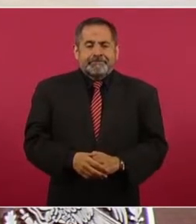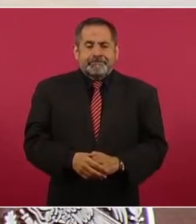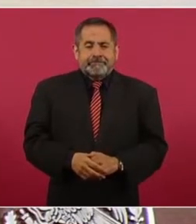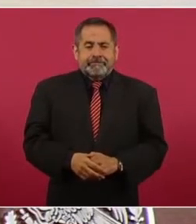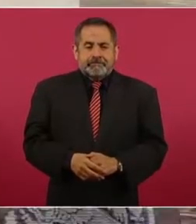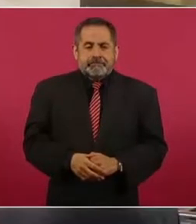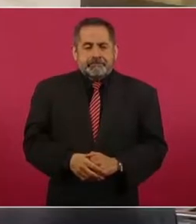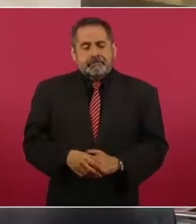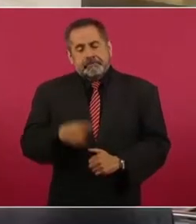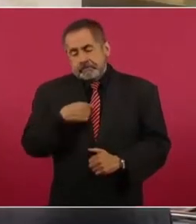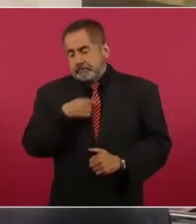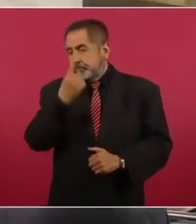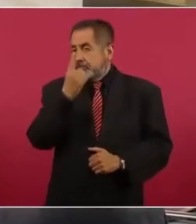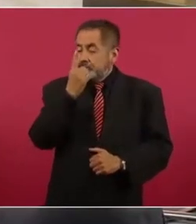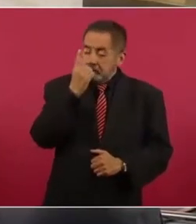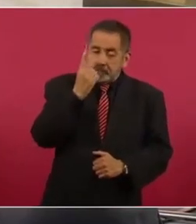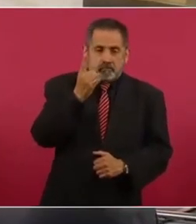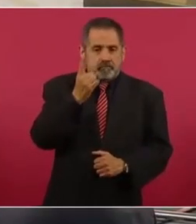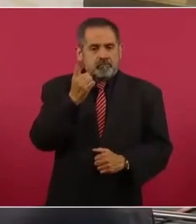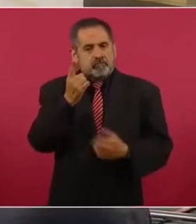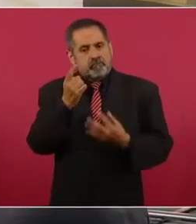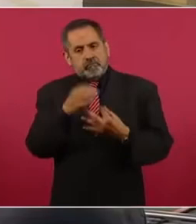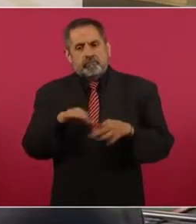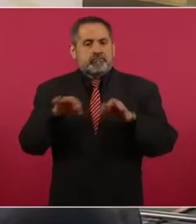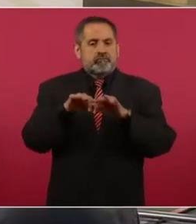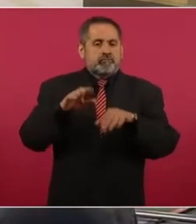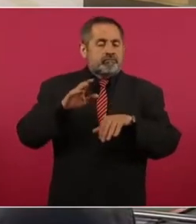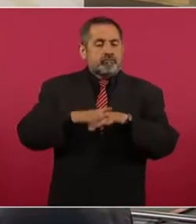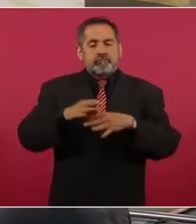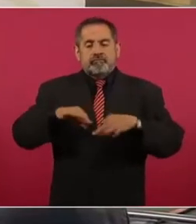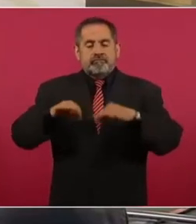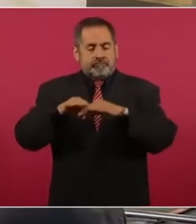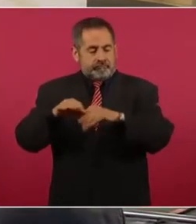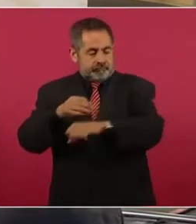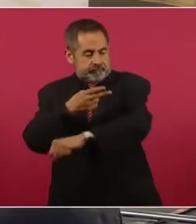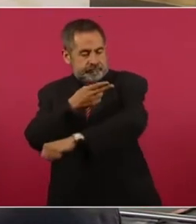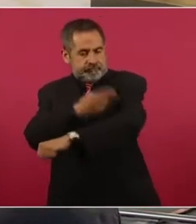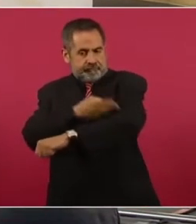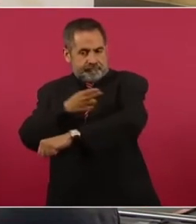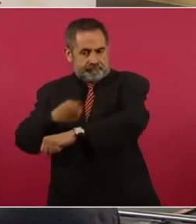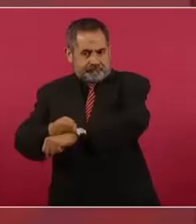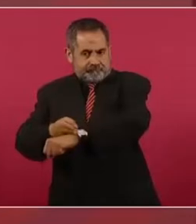Pero yo lo que estimo más importante en mi vida es la honestidad